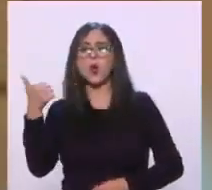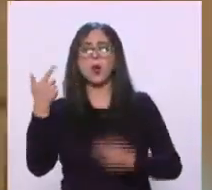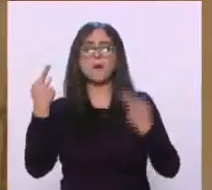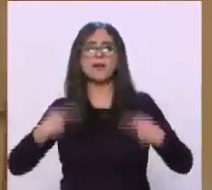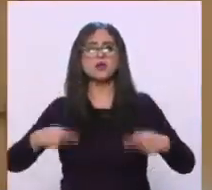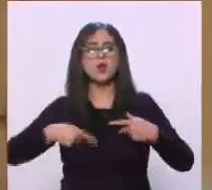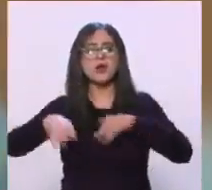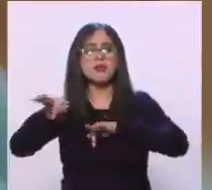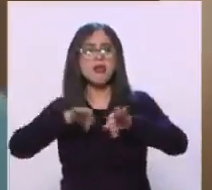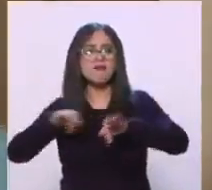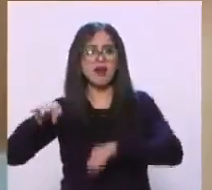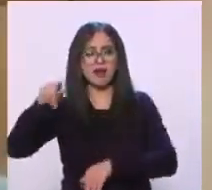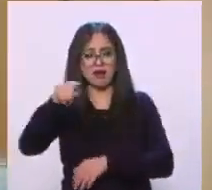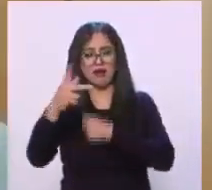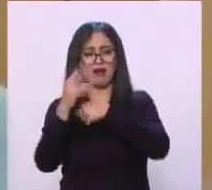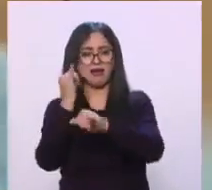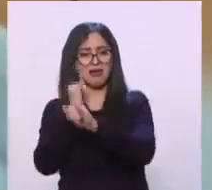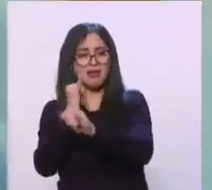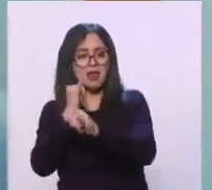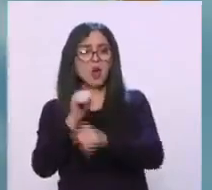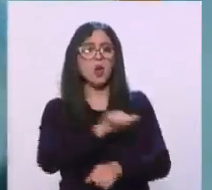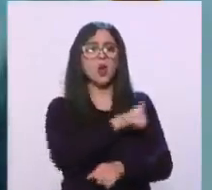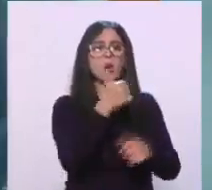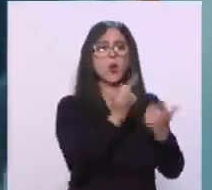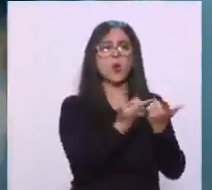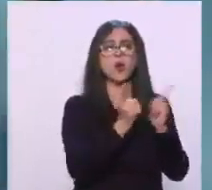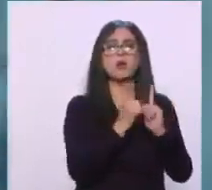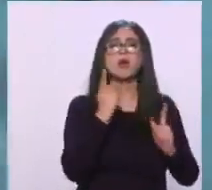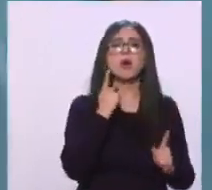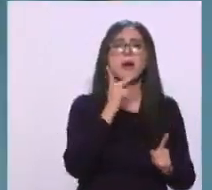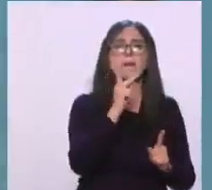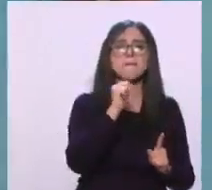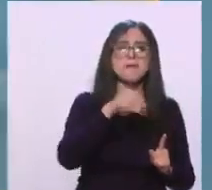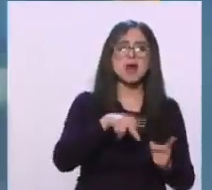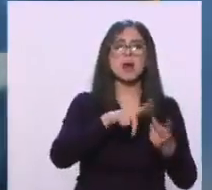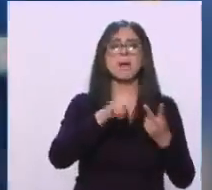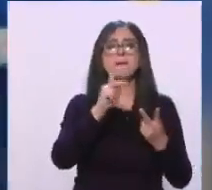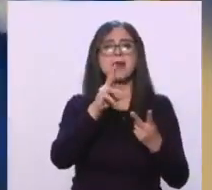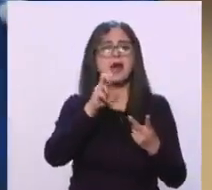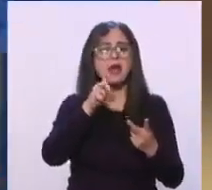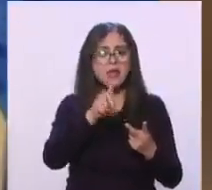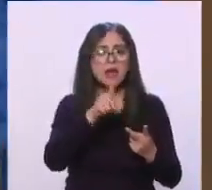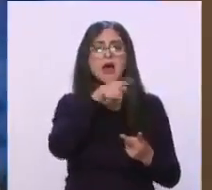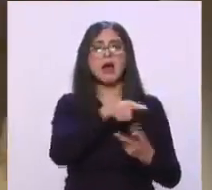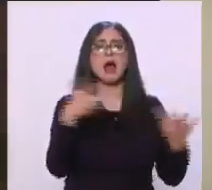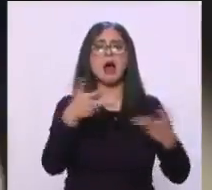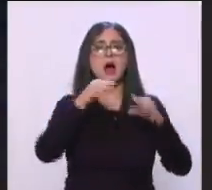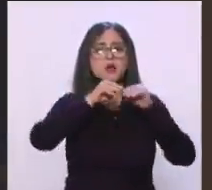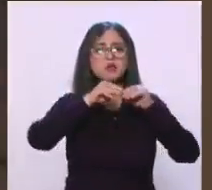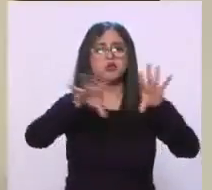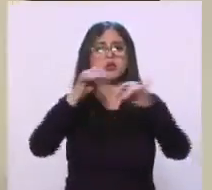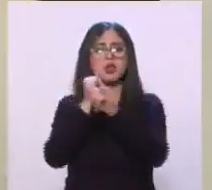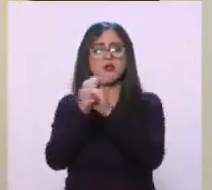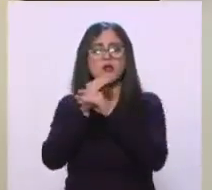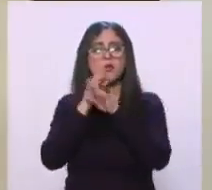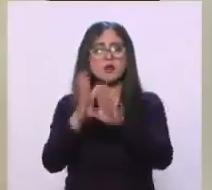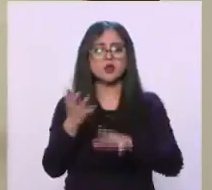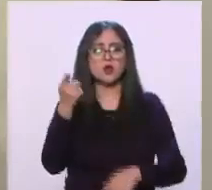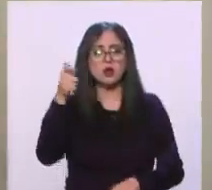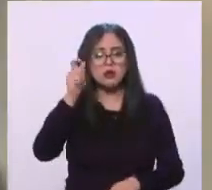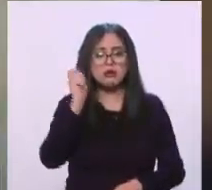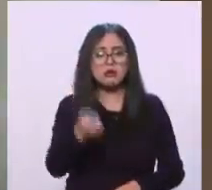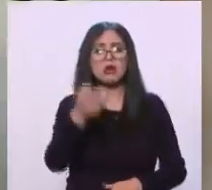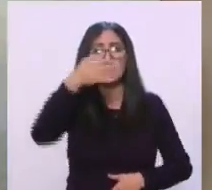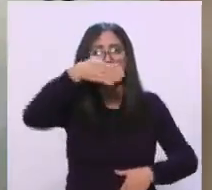trabajan con gobiernos panistas o del PRD, pues cobran por amplificar mensajes políticos, entonces esta acción que hizo en la